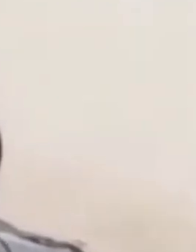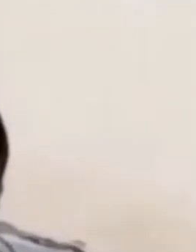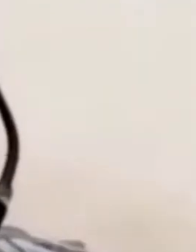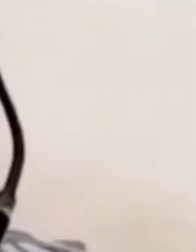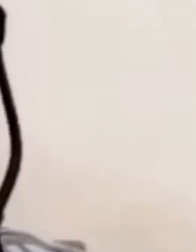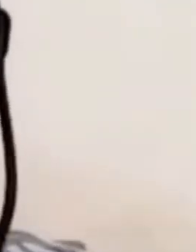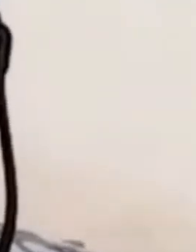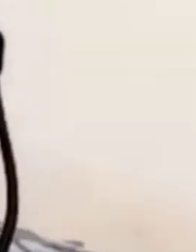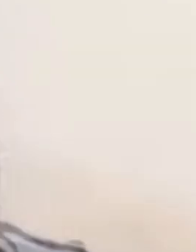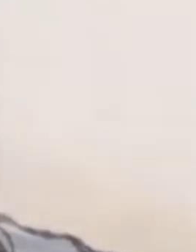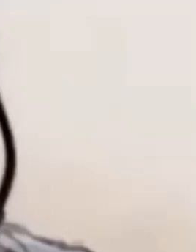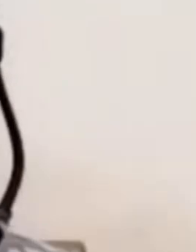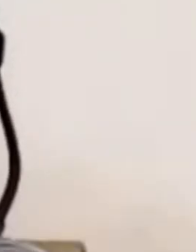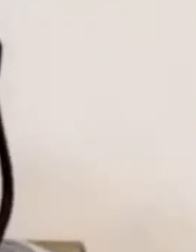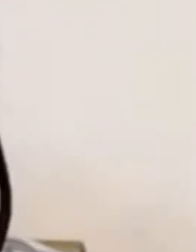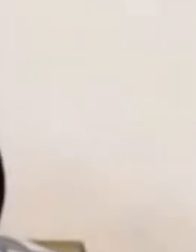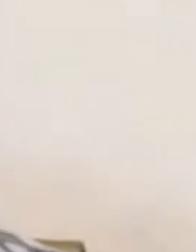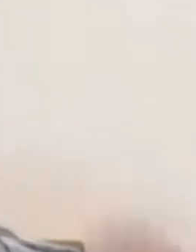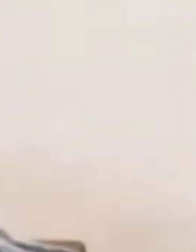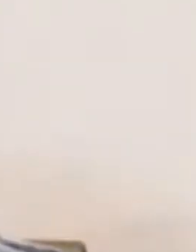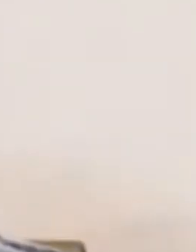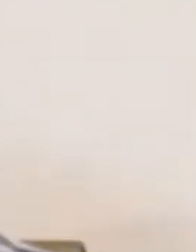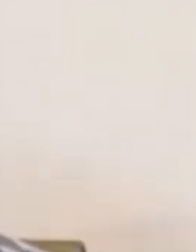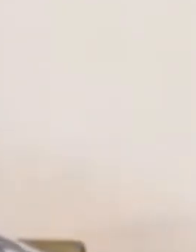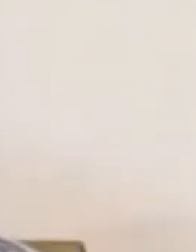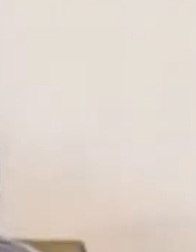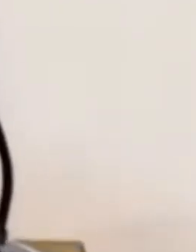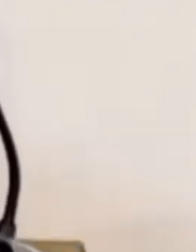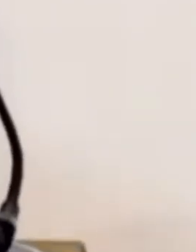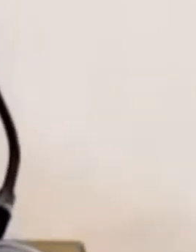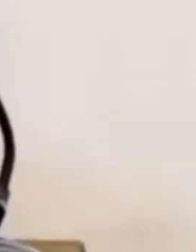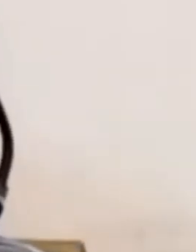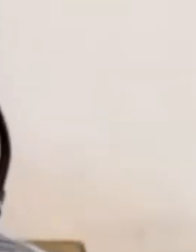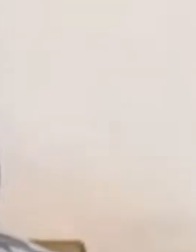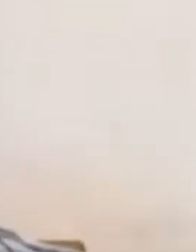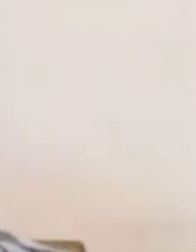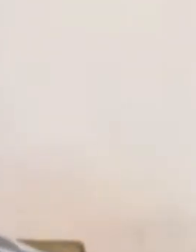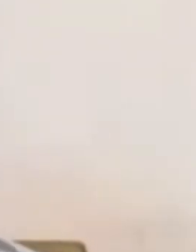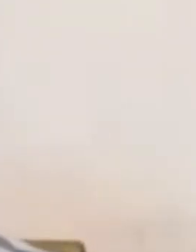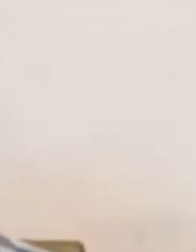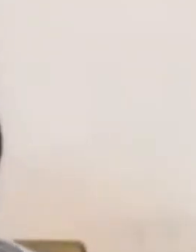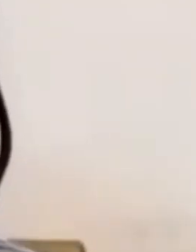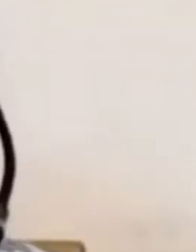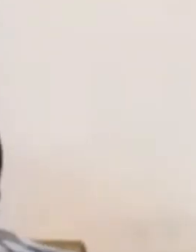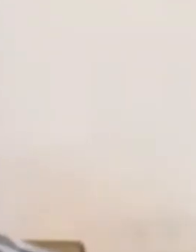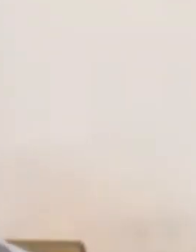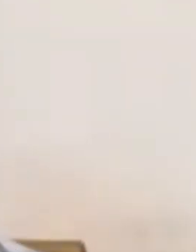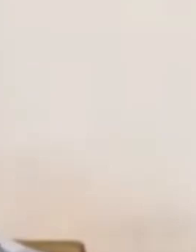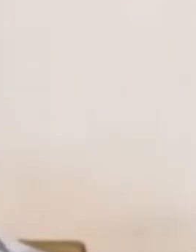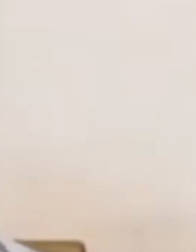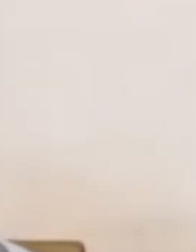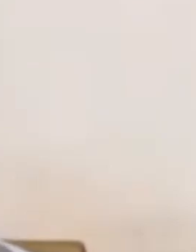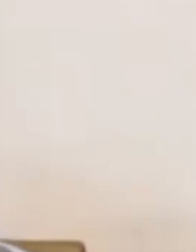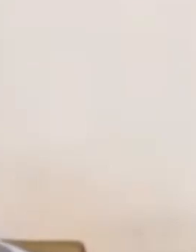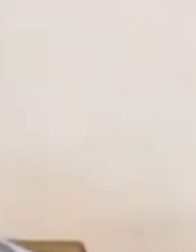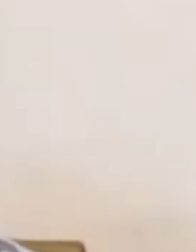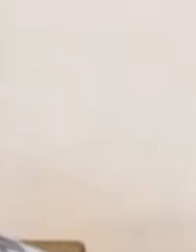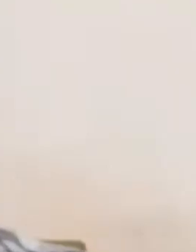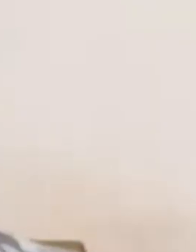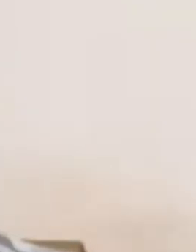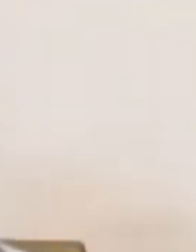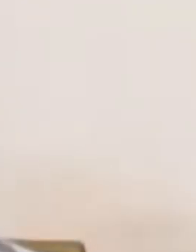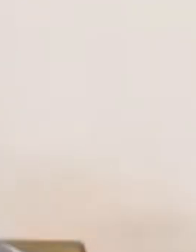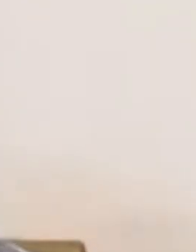el tribunal en medio de ese enfrentamiento de dos grupos de magistrados. En Palacio Nacional el presidente